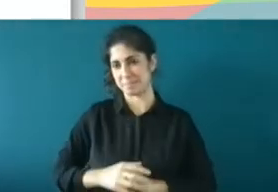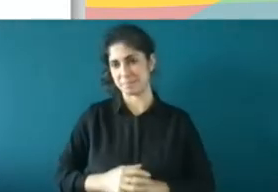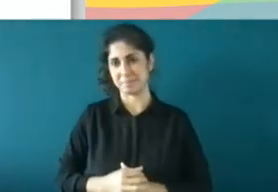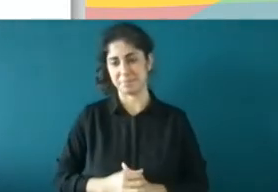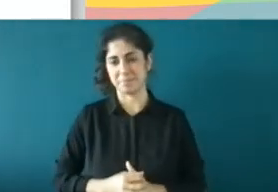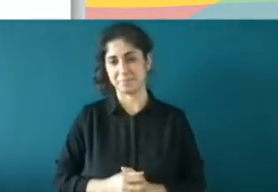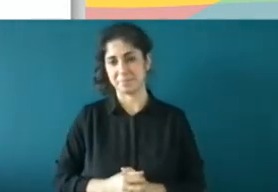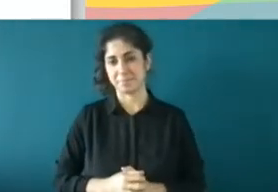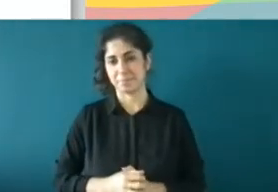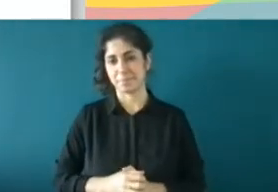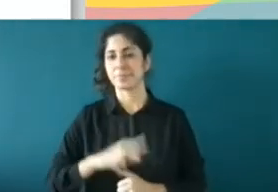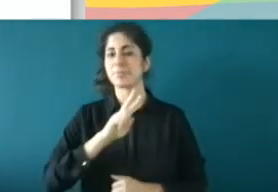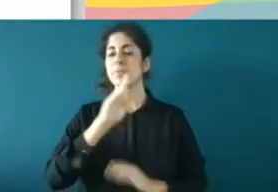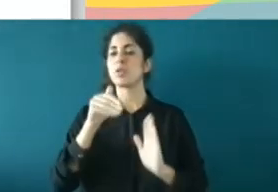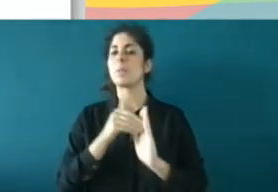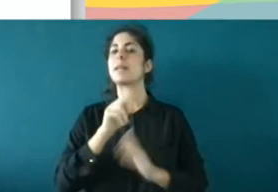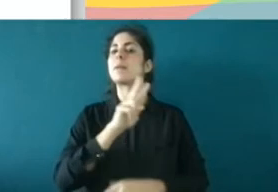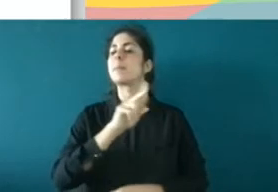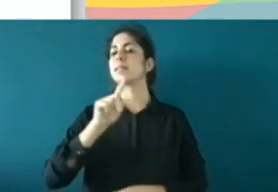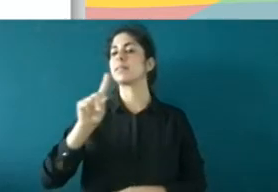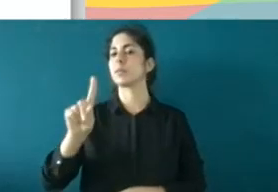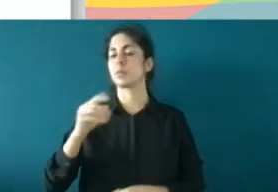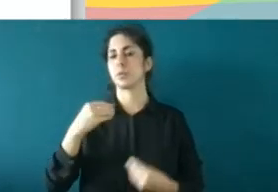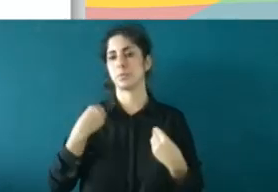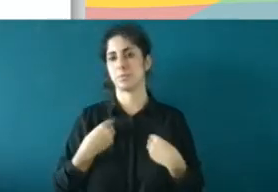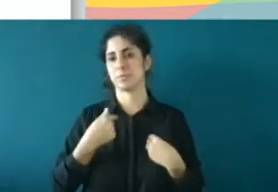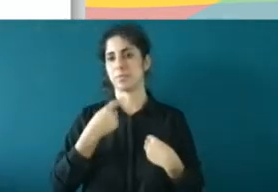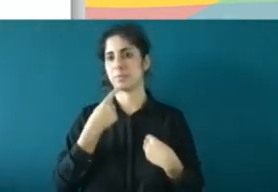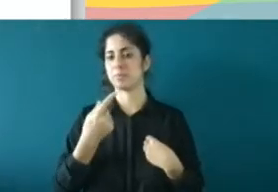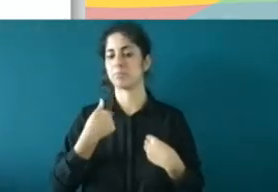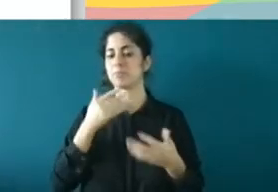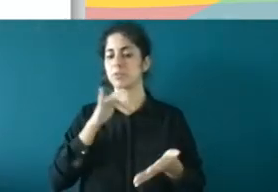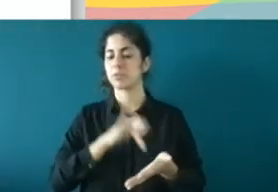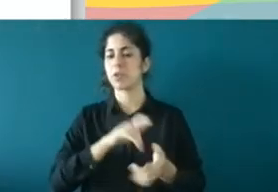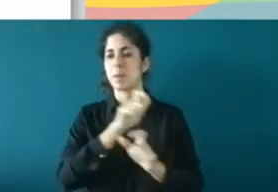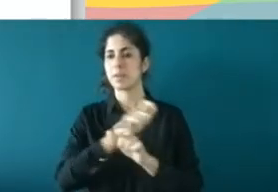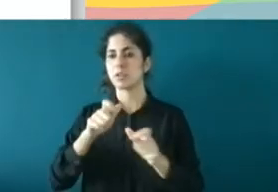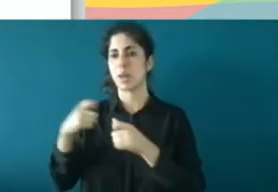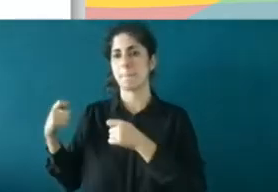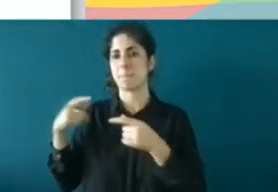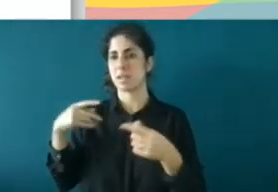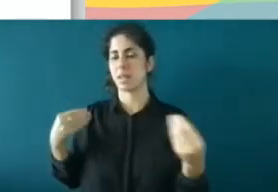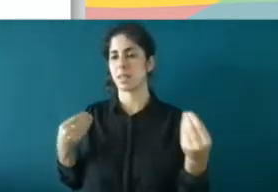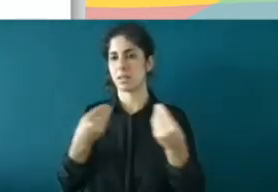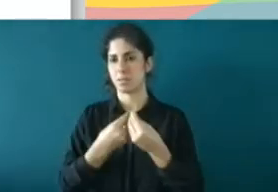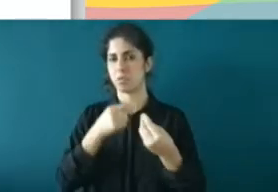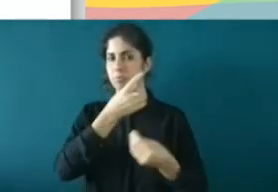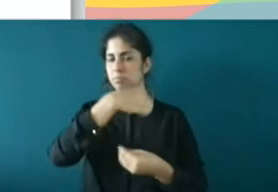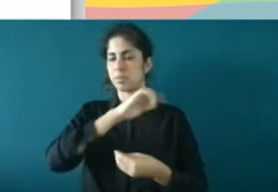En 2021, como digo, yo he estado trabajando con personas migrantes que solicitan protección internacional